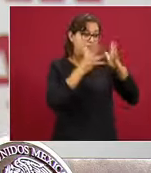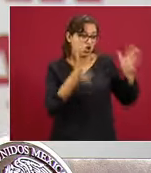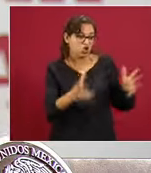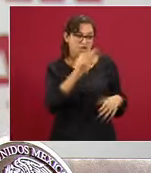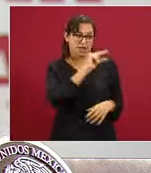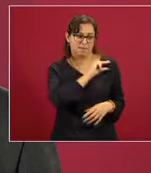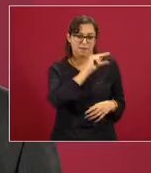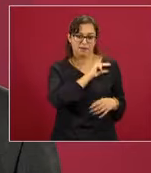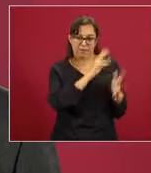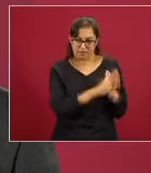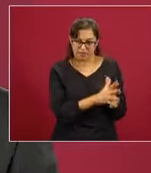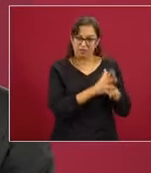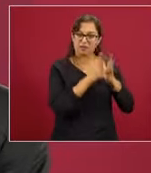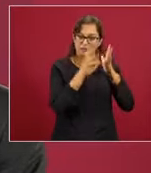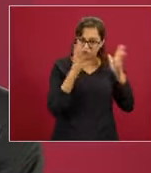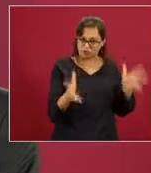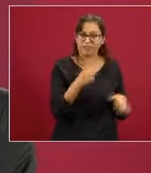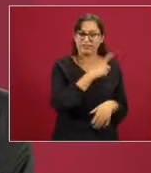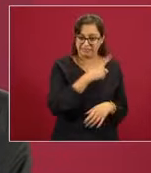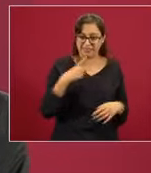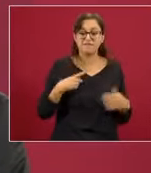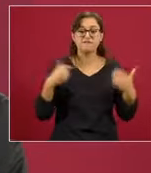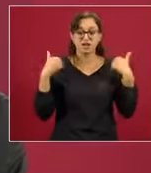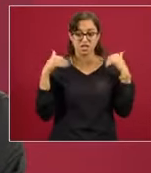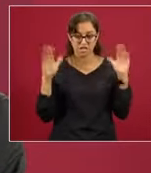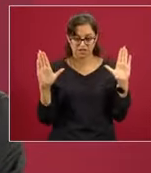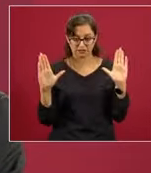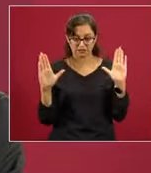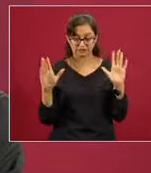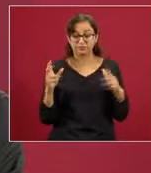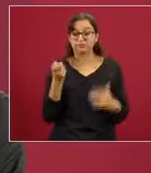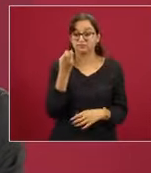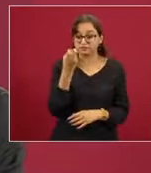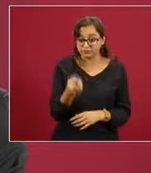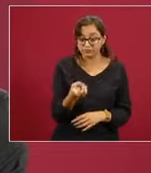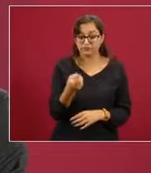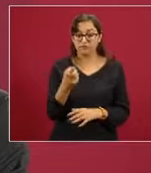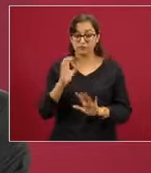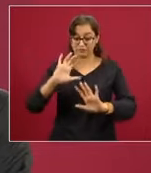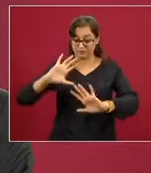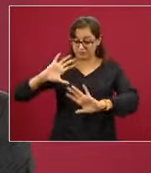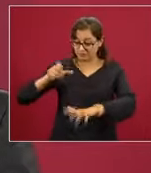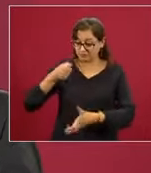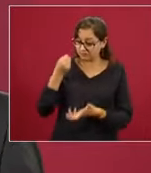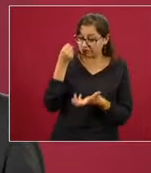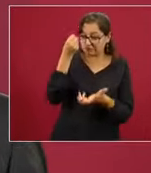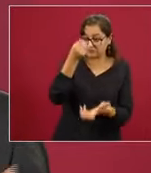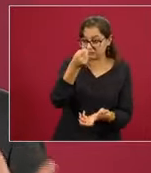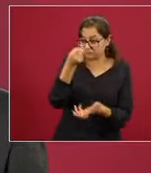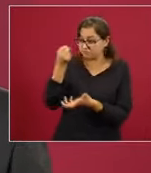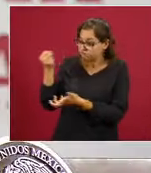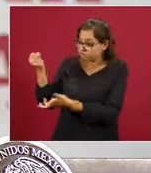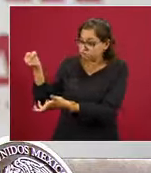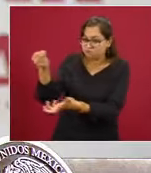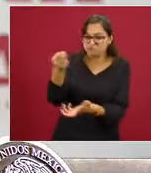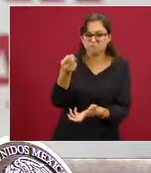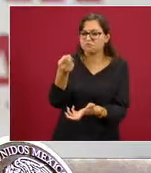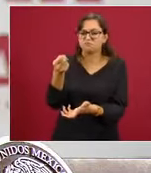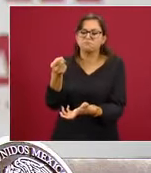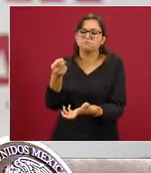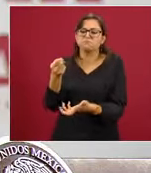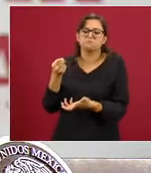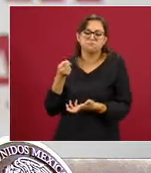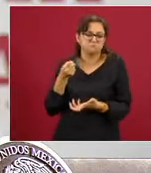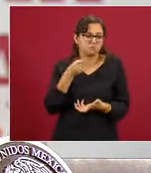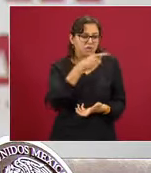situarse en sustituir la inversión pública directa por el estímulo de la inversión